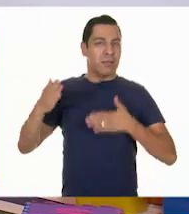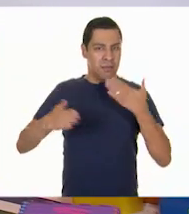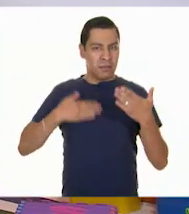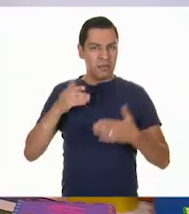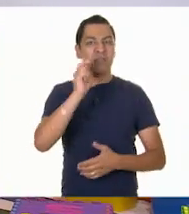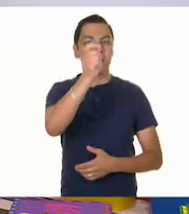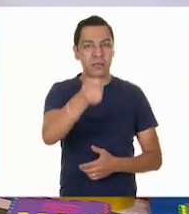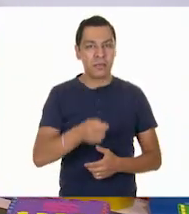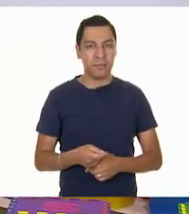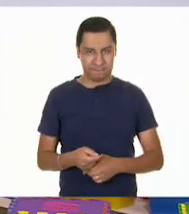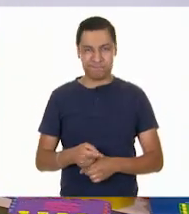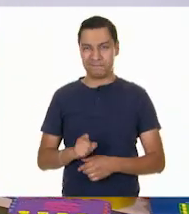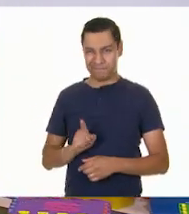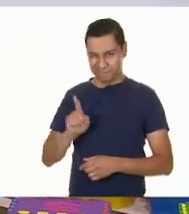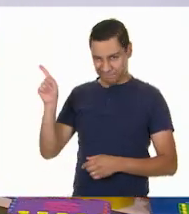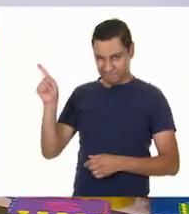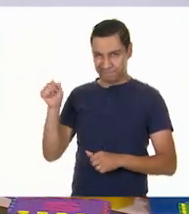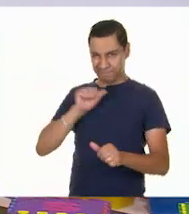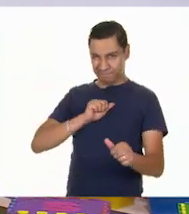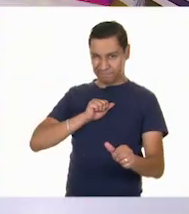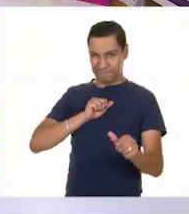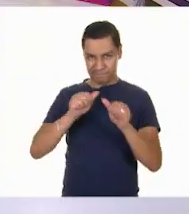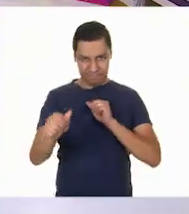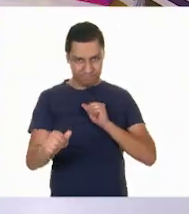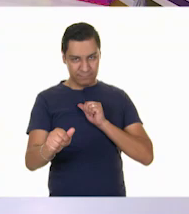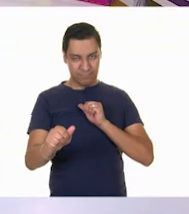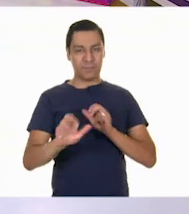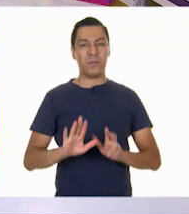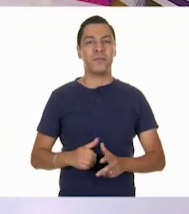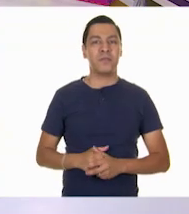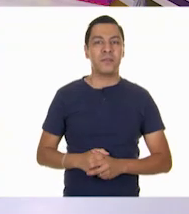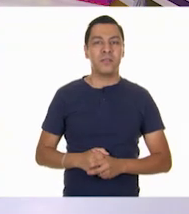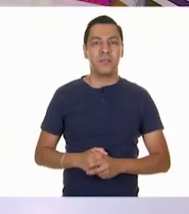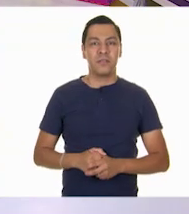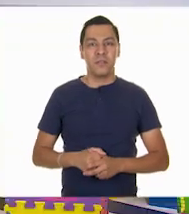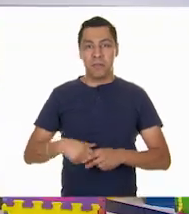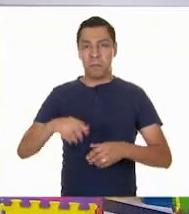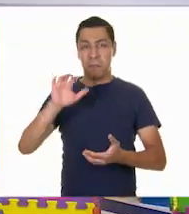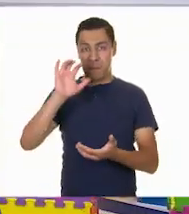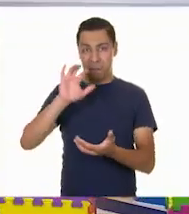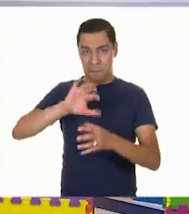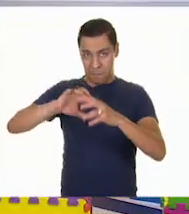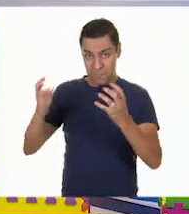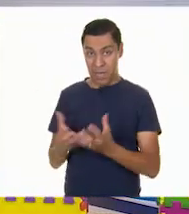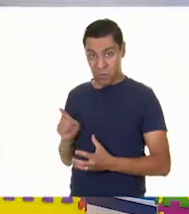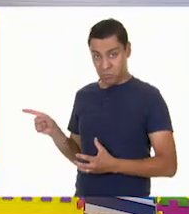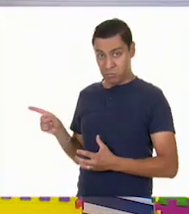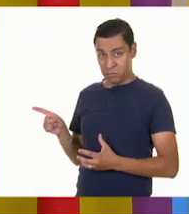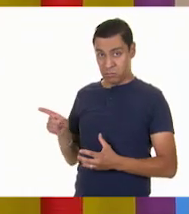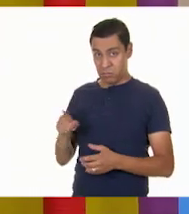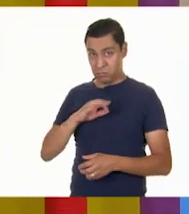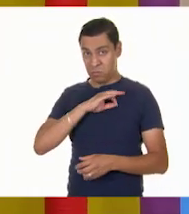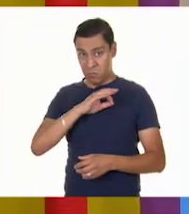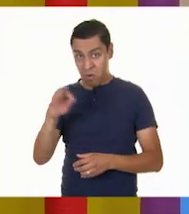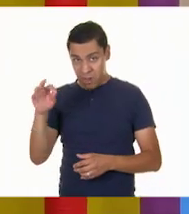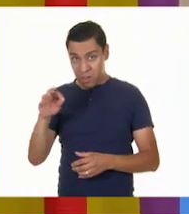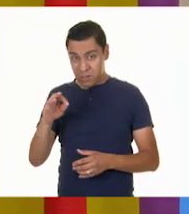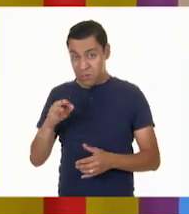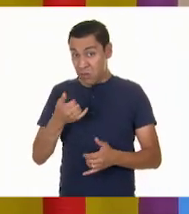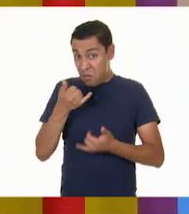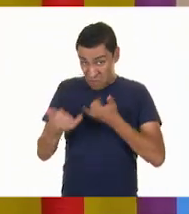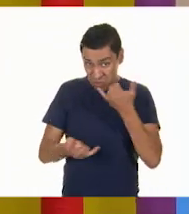Yo voy a elegir el papalote y tú el balón. ¿Te parece? Sí, perfecto. Ahora dime, ¿con el balón te puedes divertir? Claro, porque